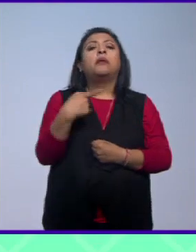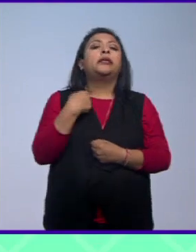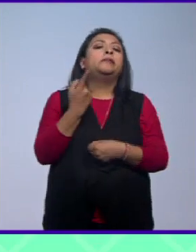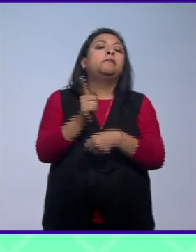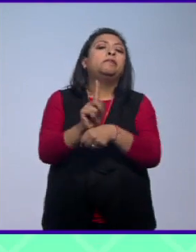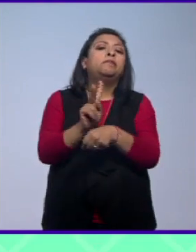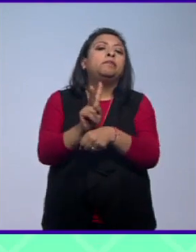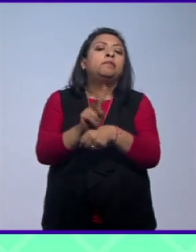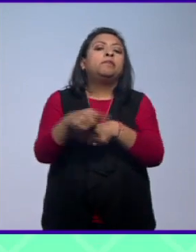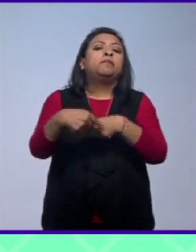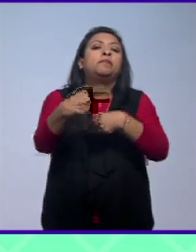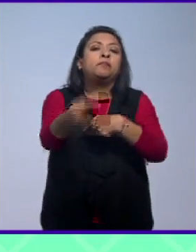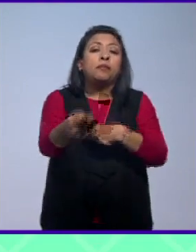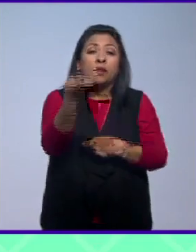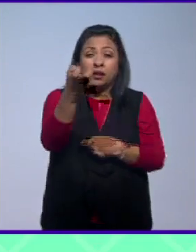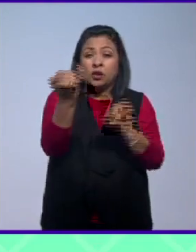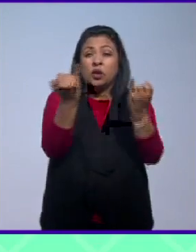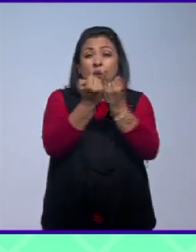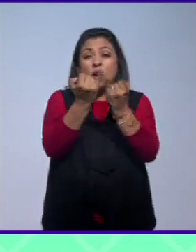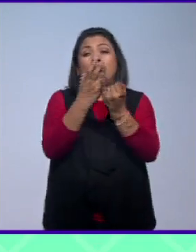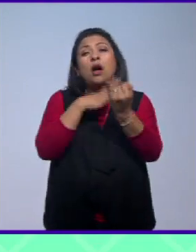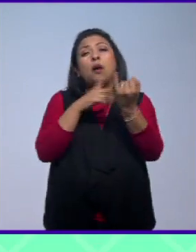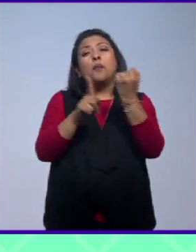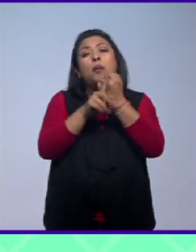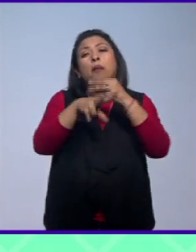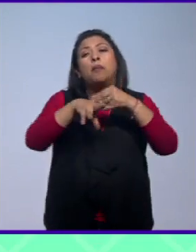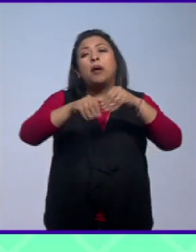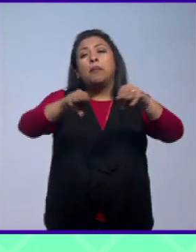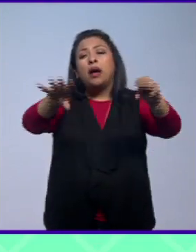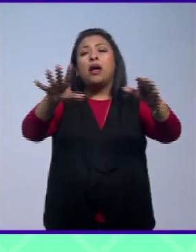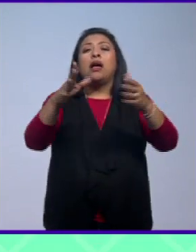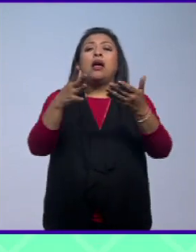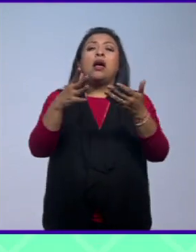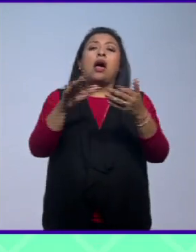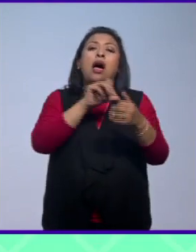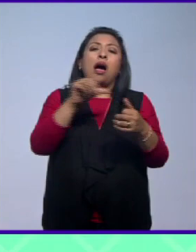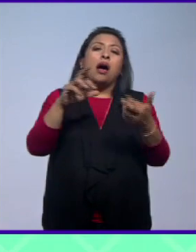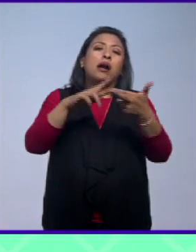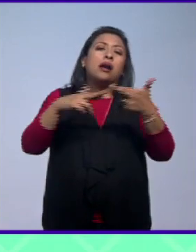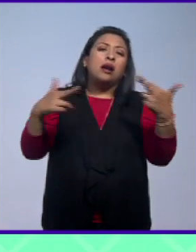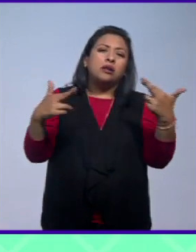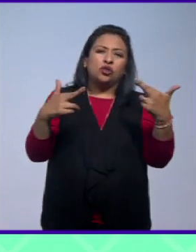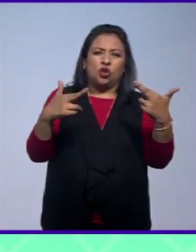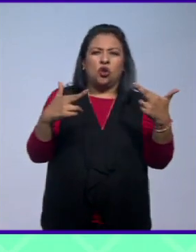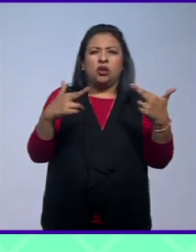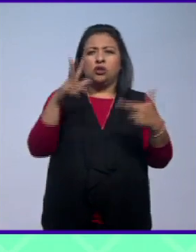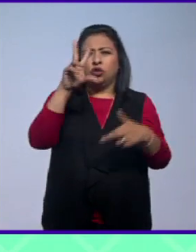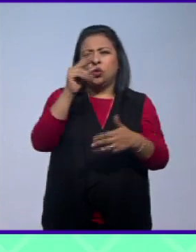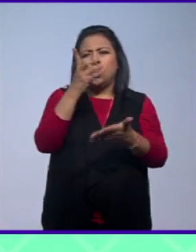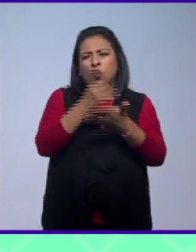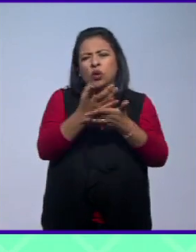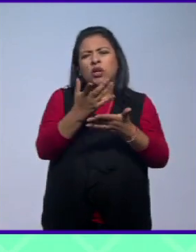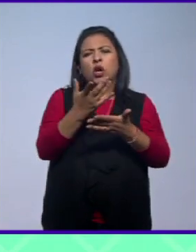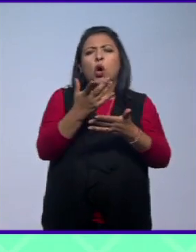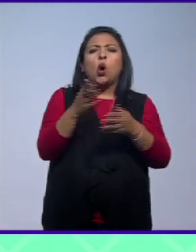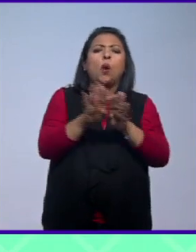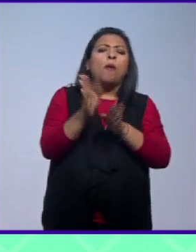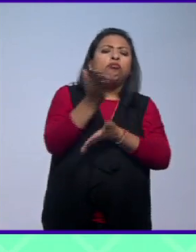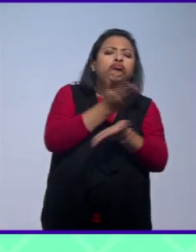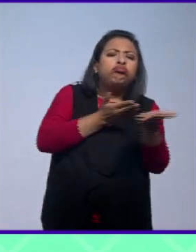seguimiento porque esto también tiene ecos y repercusiones en lo que implica a las relaciones no solo diplomáticas sino también